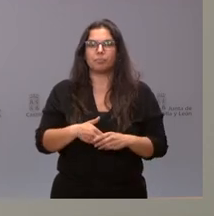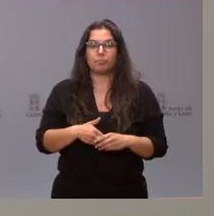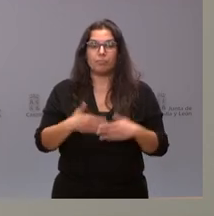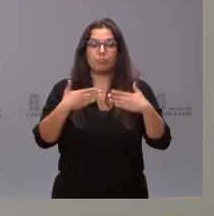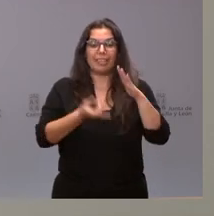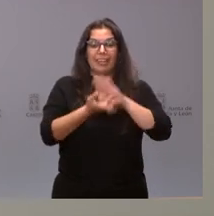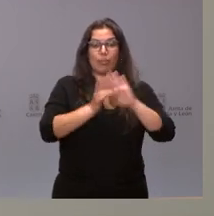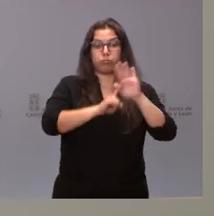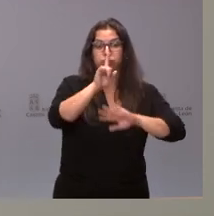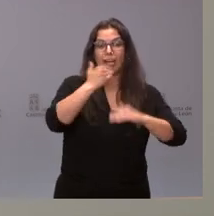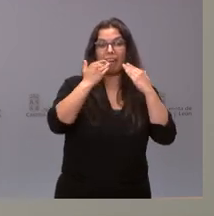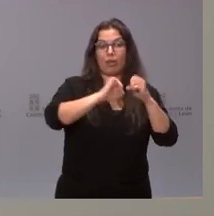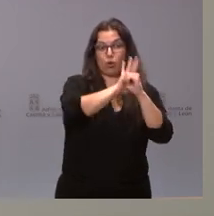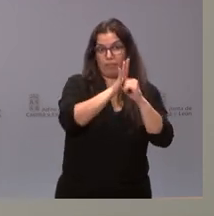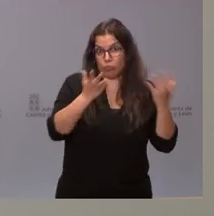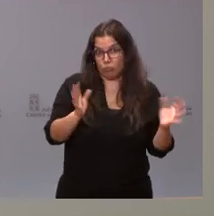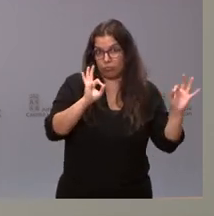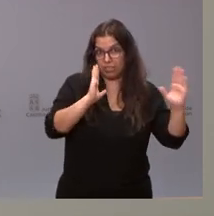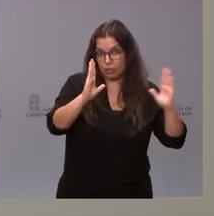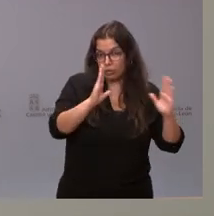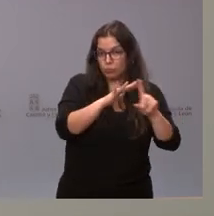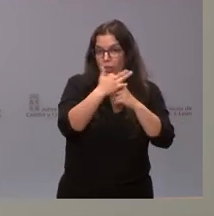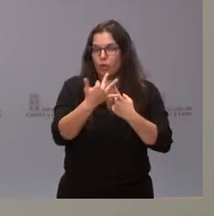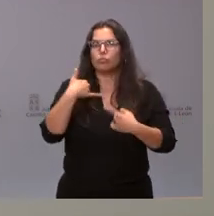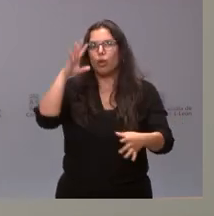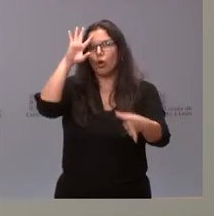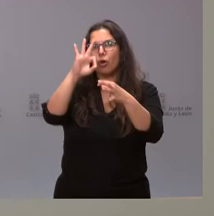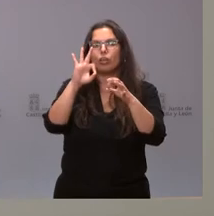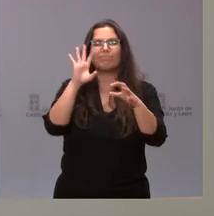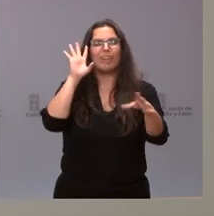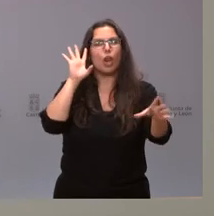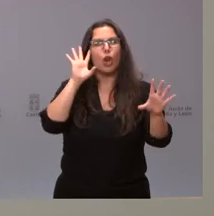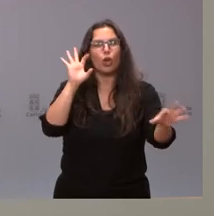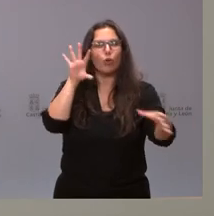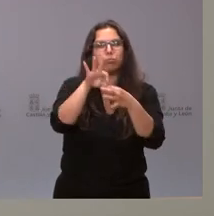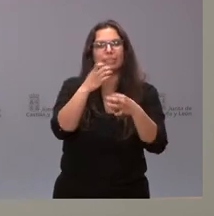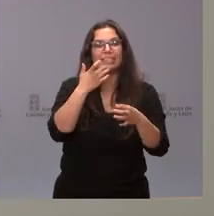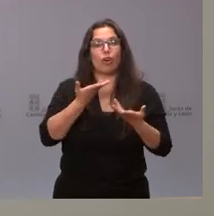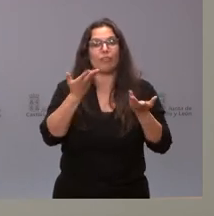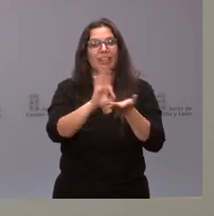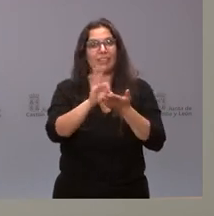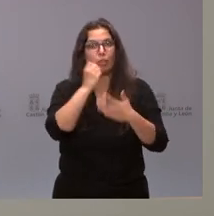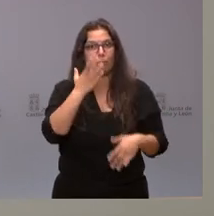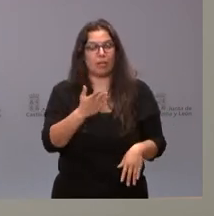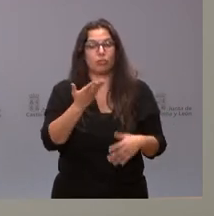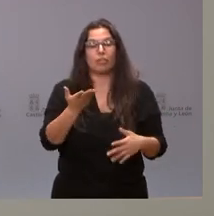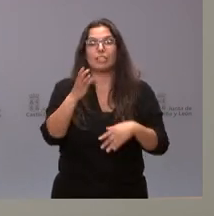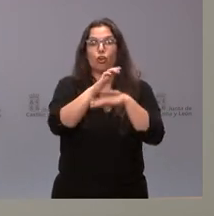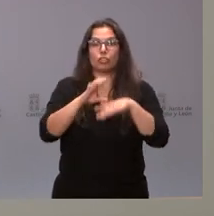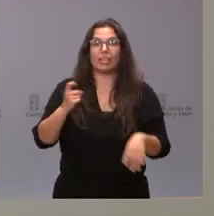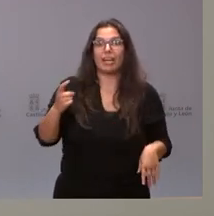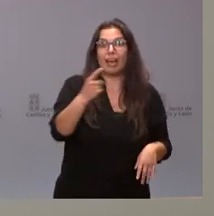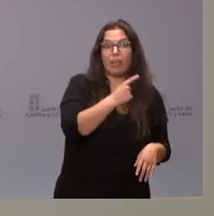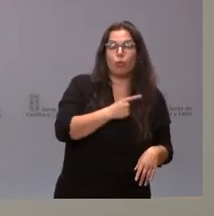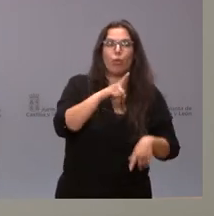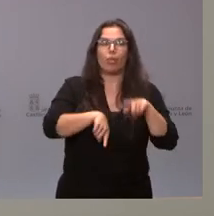tiene sentido en función, lógicamente, de que hagamos un buen servicio a los ciudadanos. Y, por tanto, en cada uno de los servicios públicos, cada una de las consejerías irán